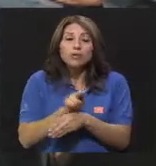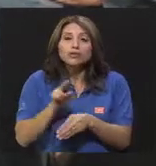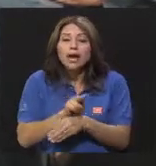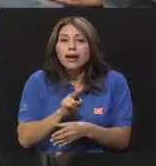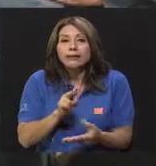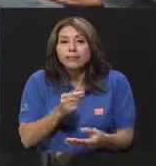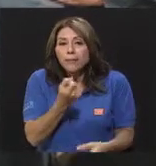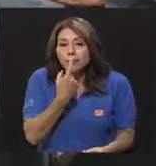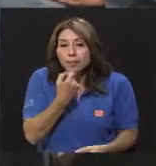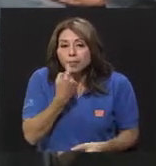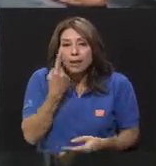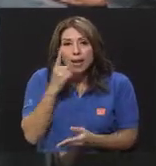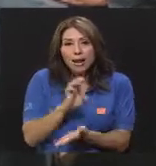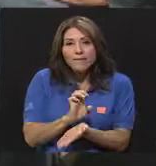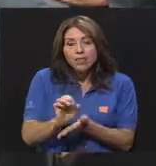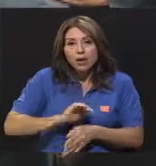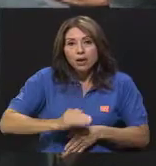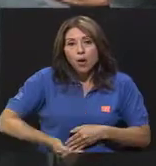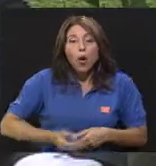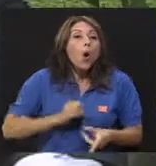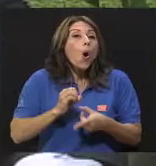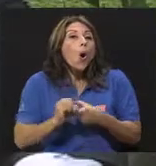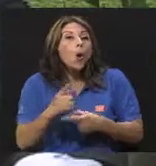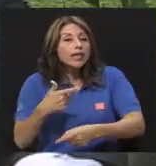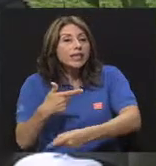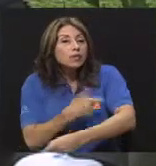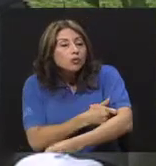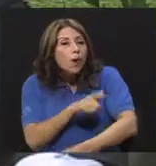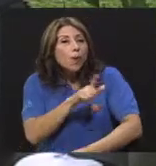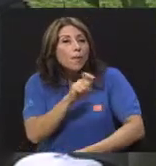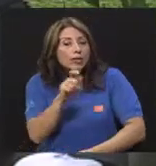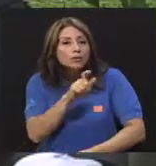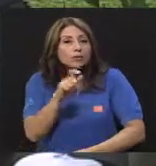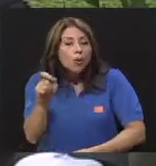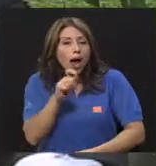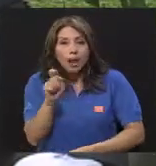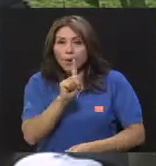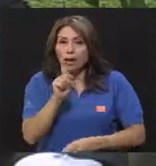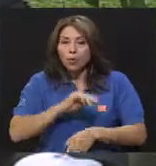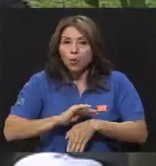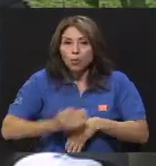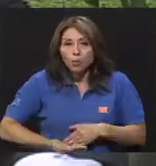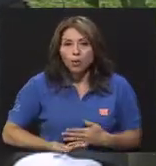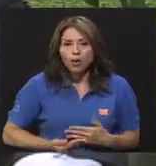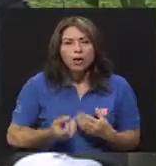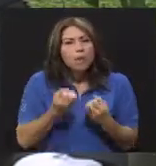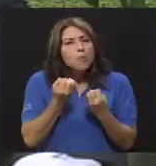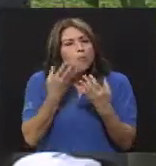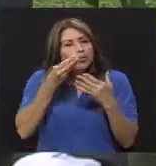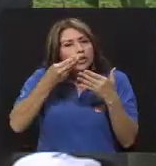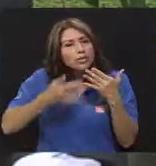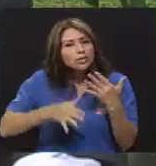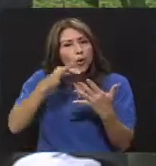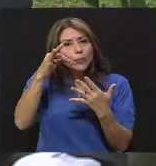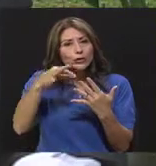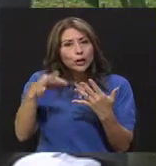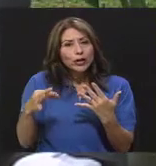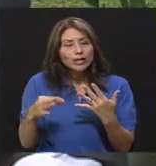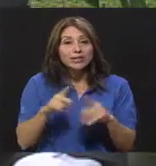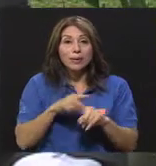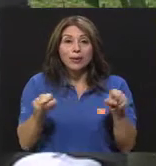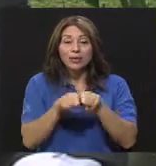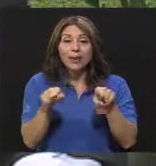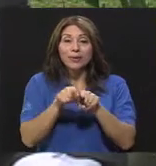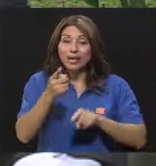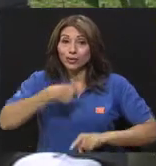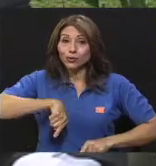pastillas anticonceptivas o tiene que usar la inyección mensual. Y en esto existen muchas opciones. Pero también nosotros le decimos